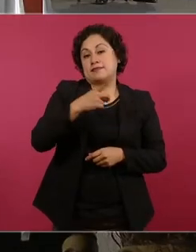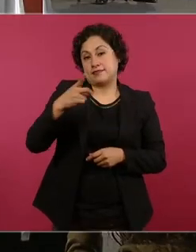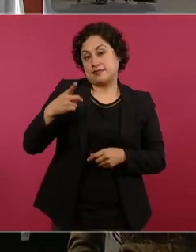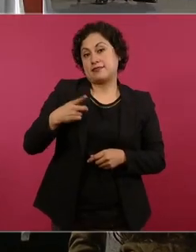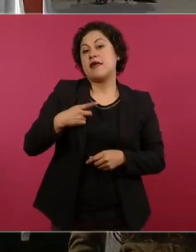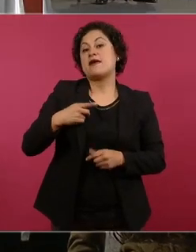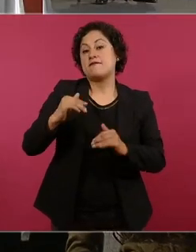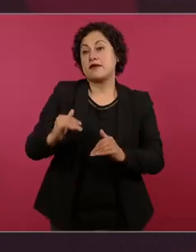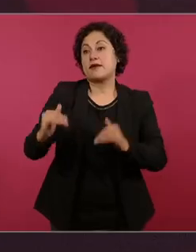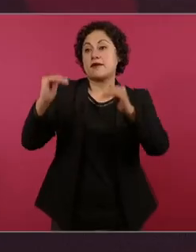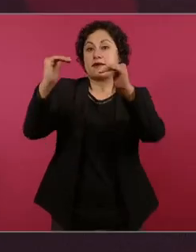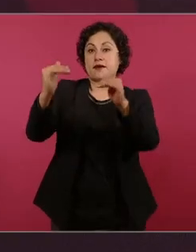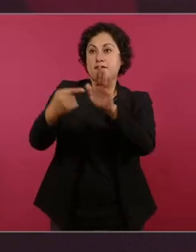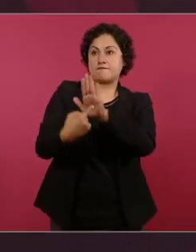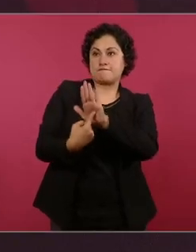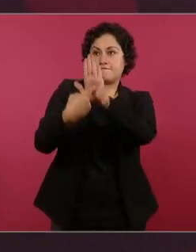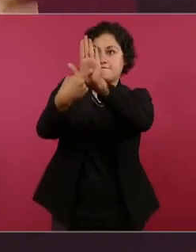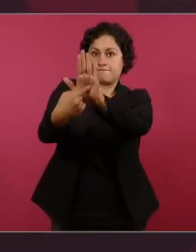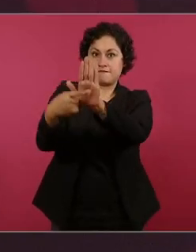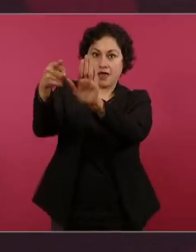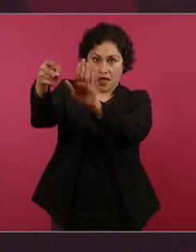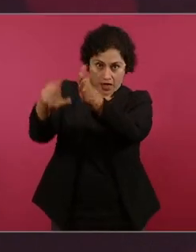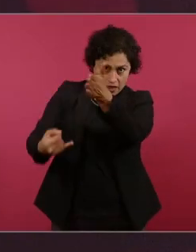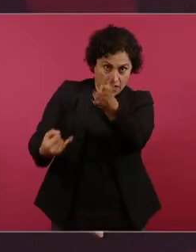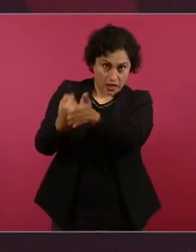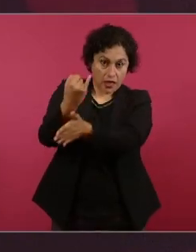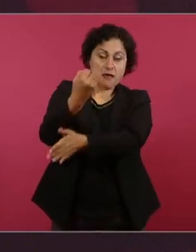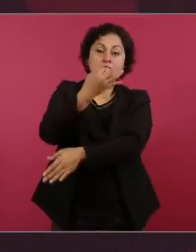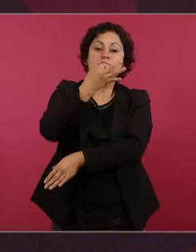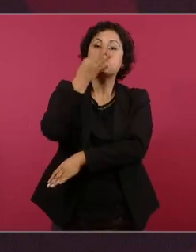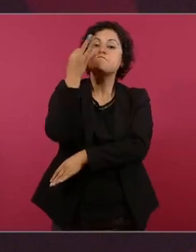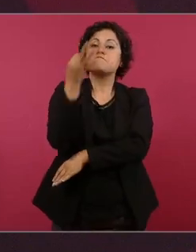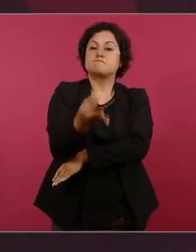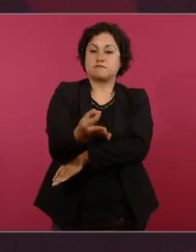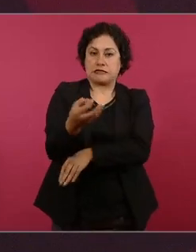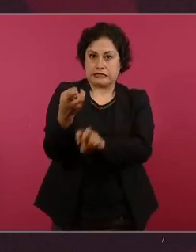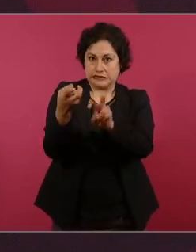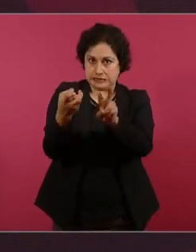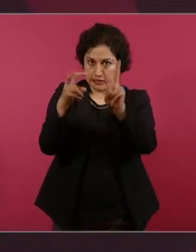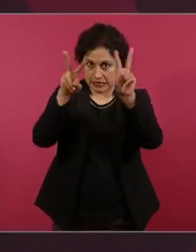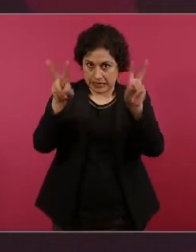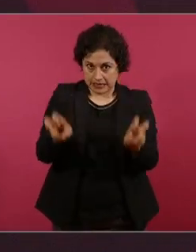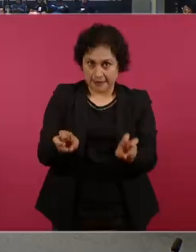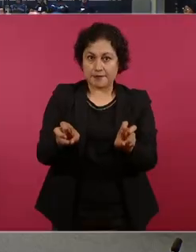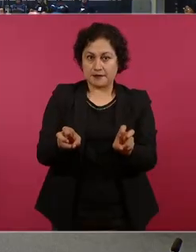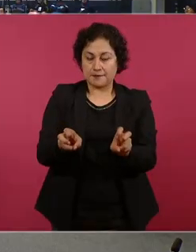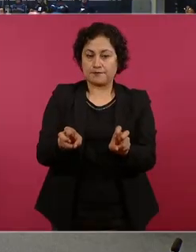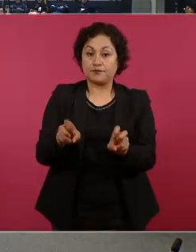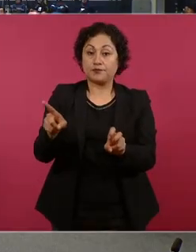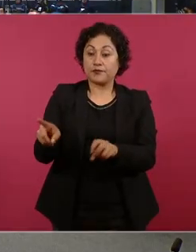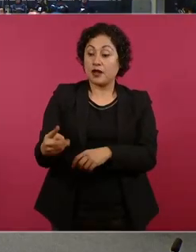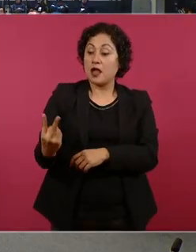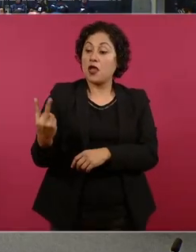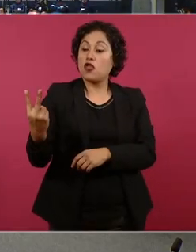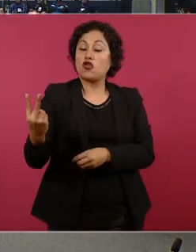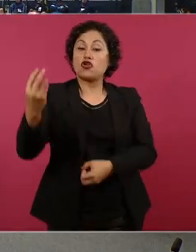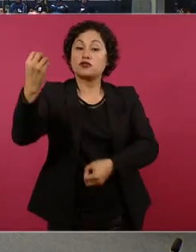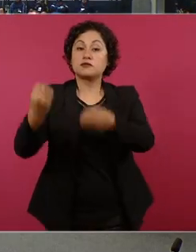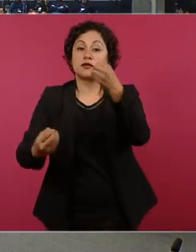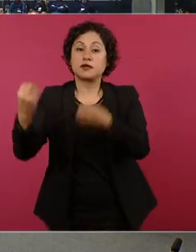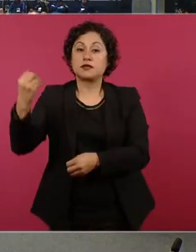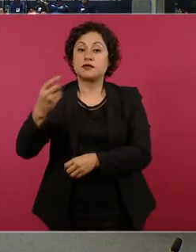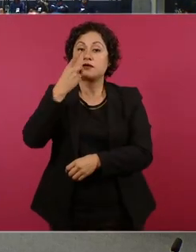asunto que la corte resolviera sobre el asunto y dos ministros dijeron no